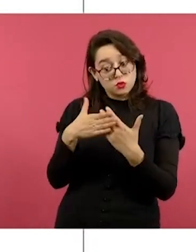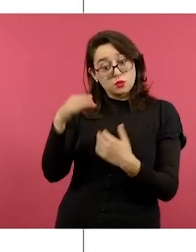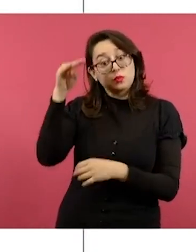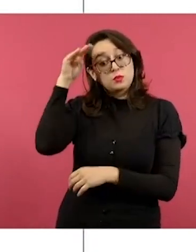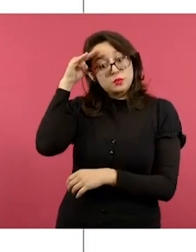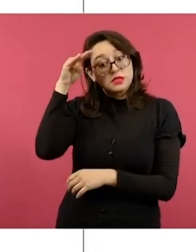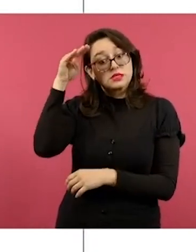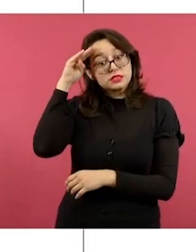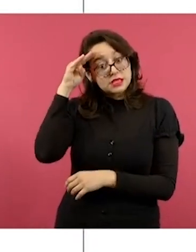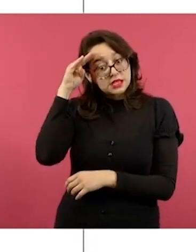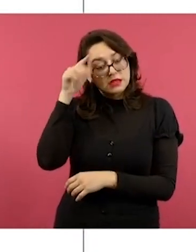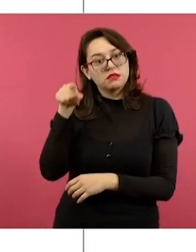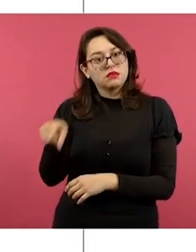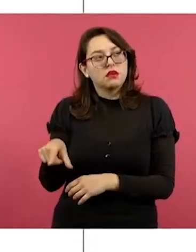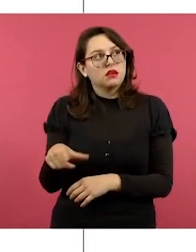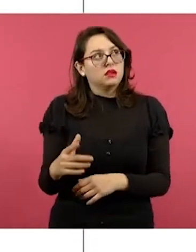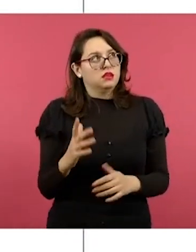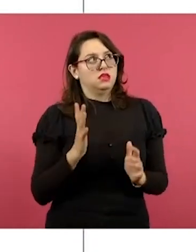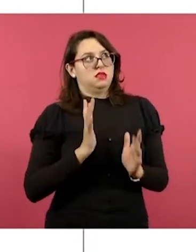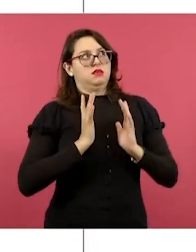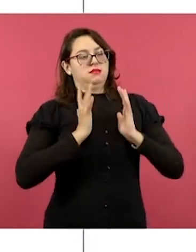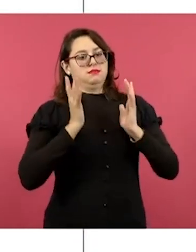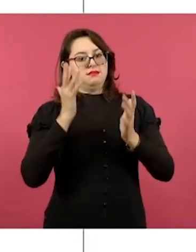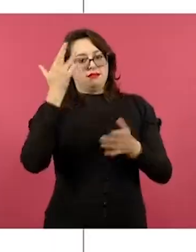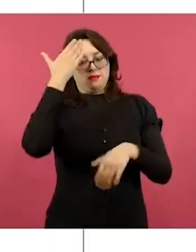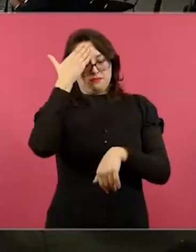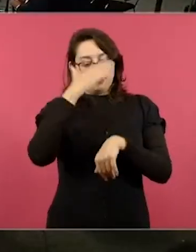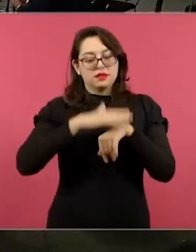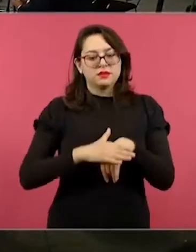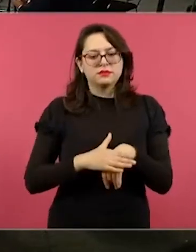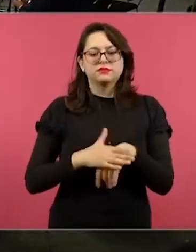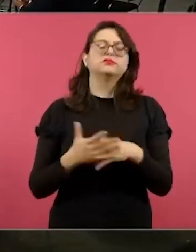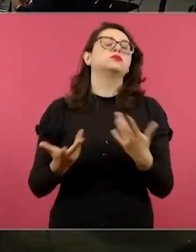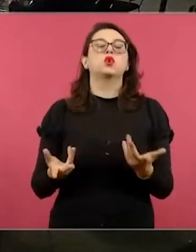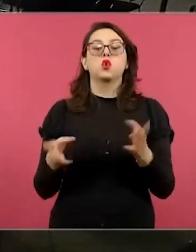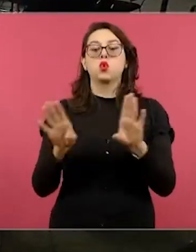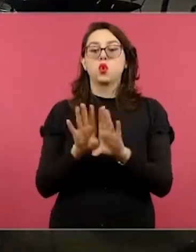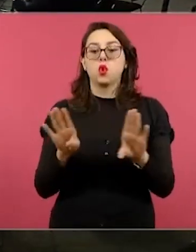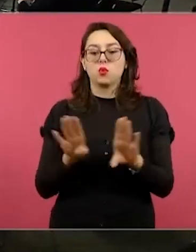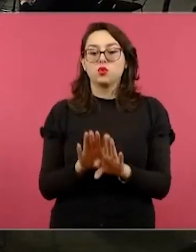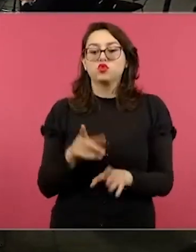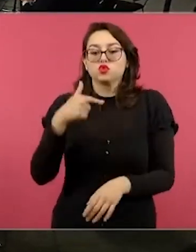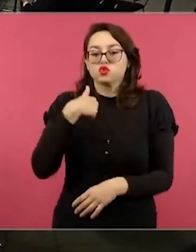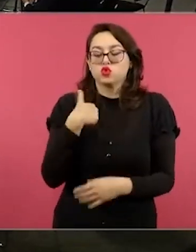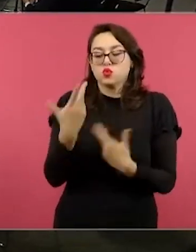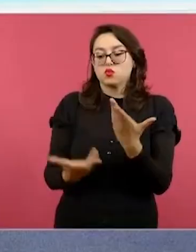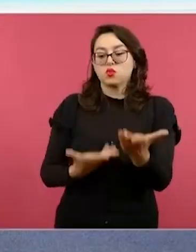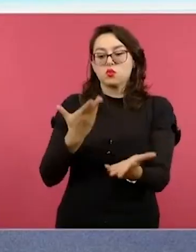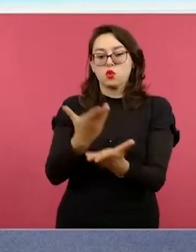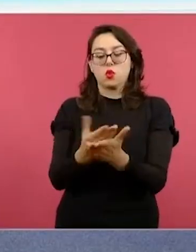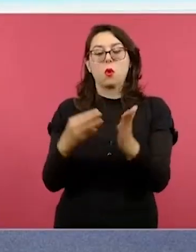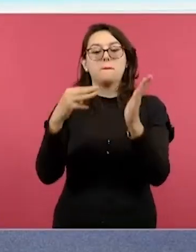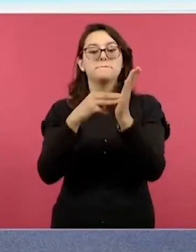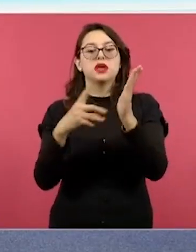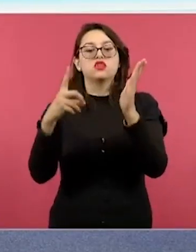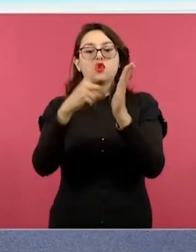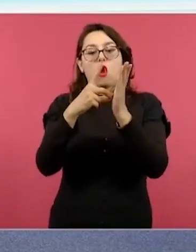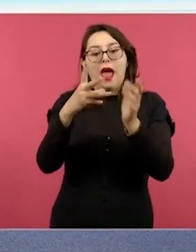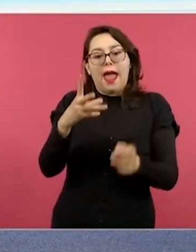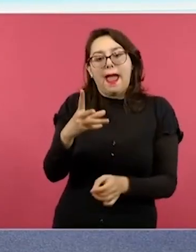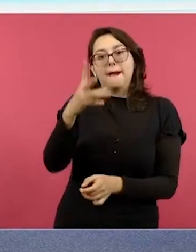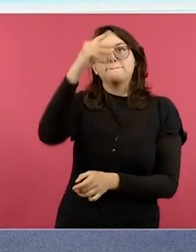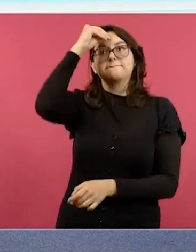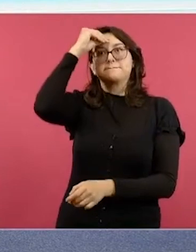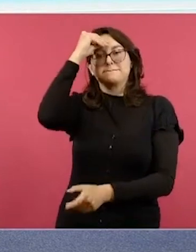caso, yo propongo un aprendizaje servicio, que es una de las cuatro metodologías que incluyen o que nos